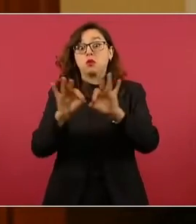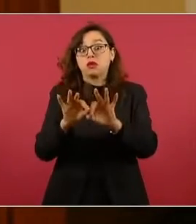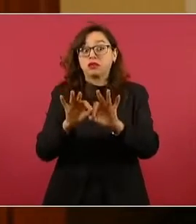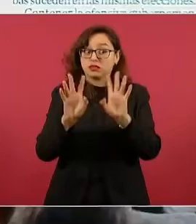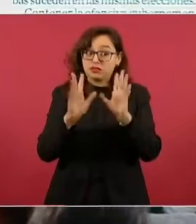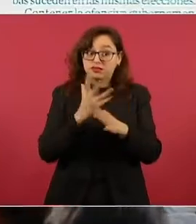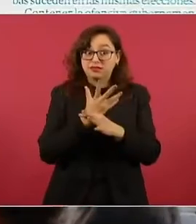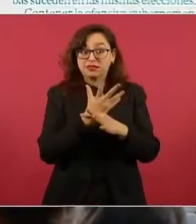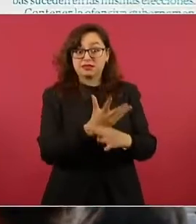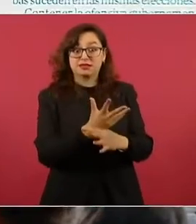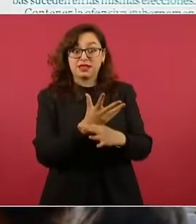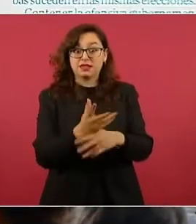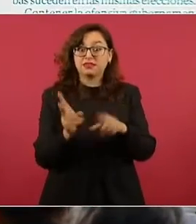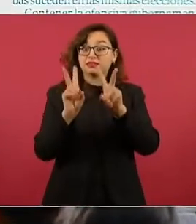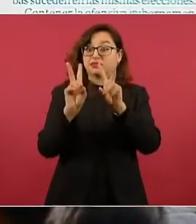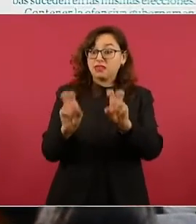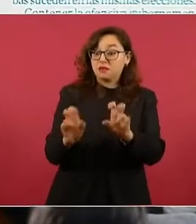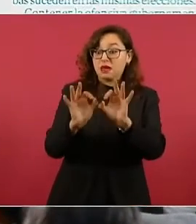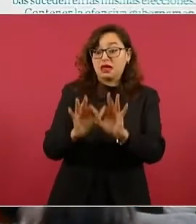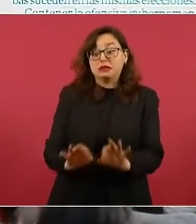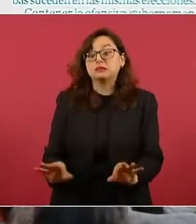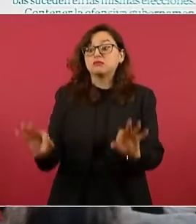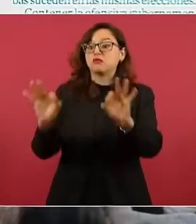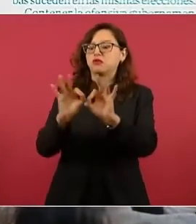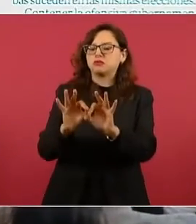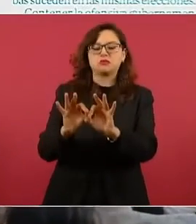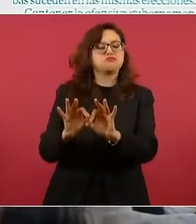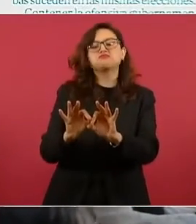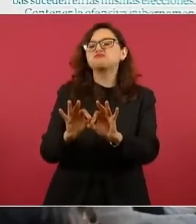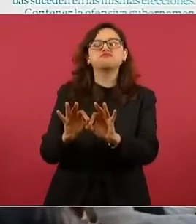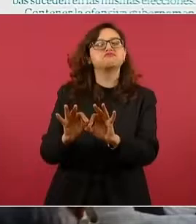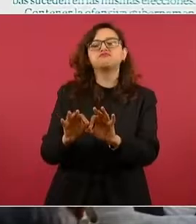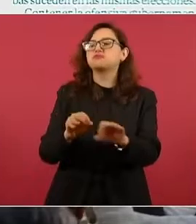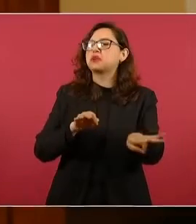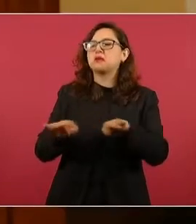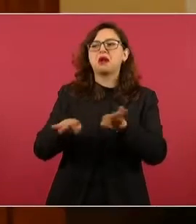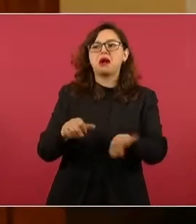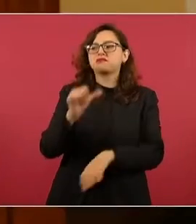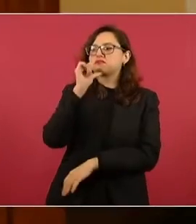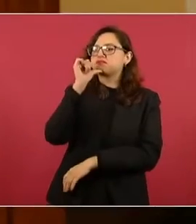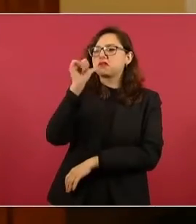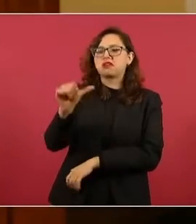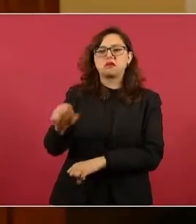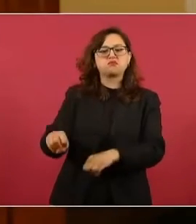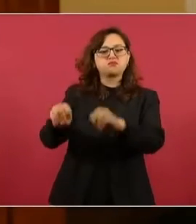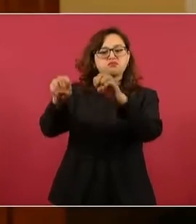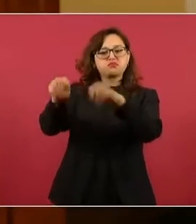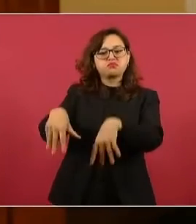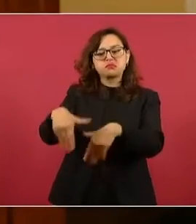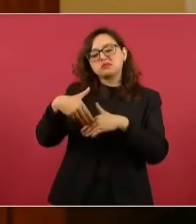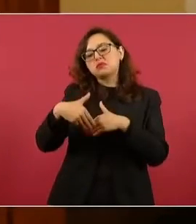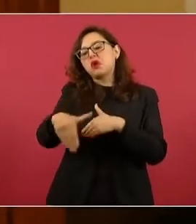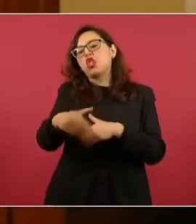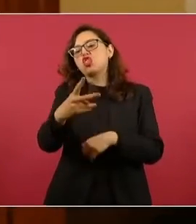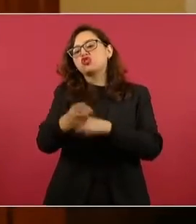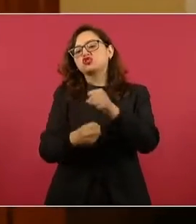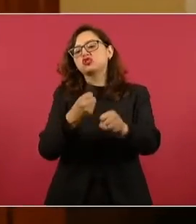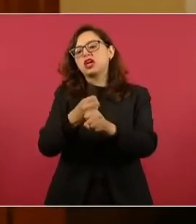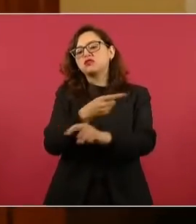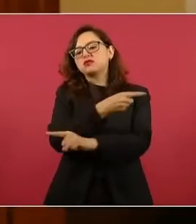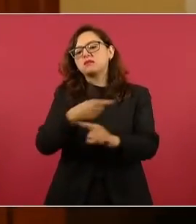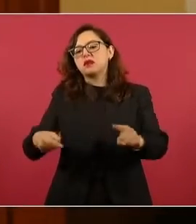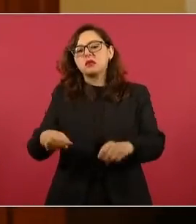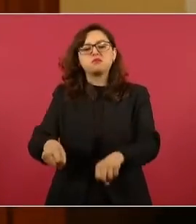reforma legal trascendente por lo que resta del actual gobierno. Segundo, él